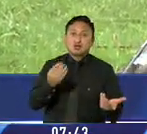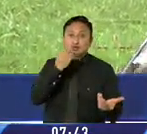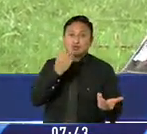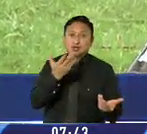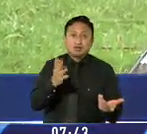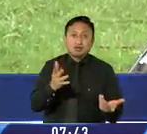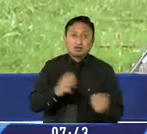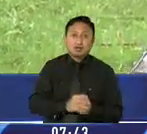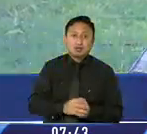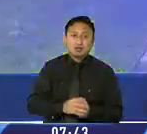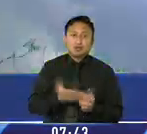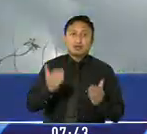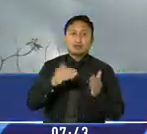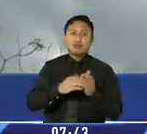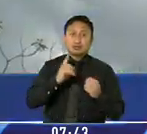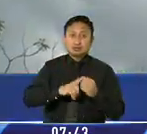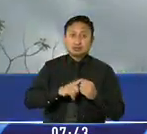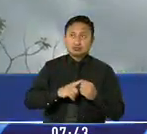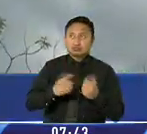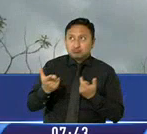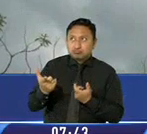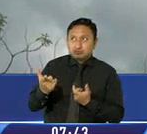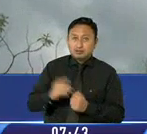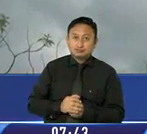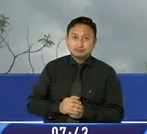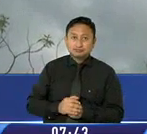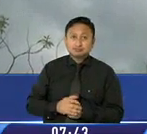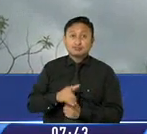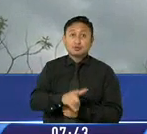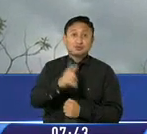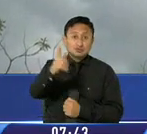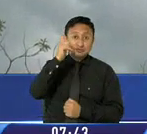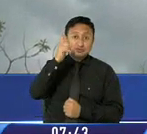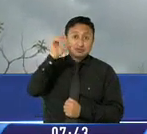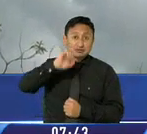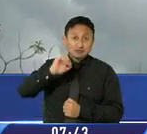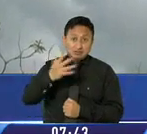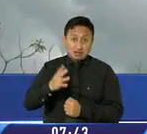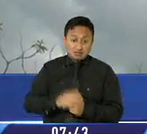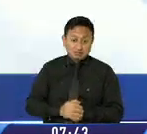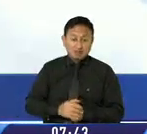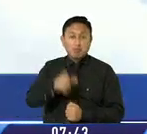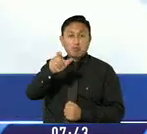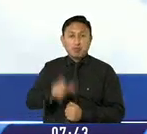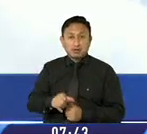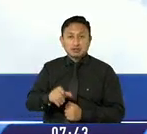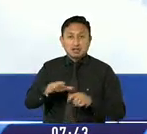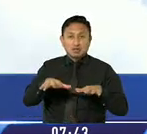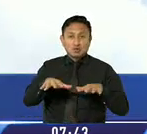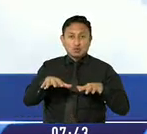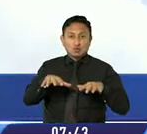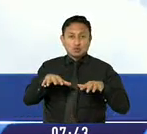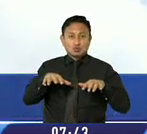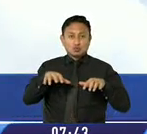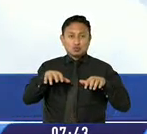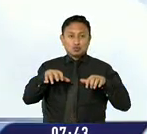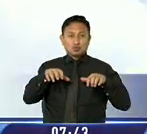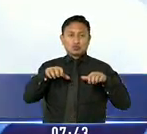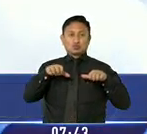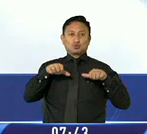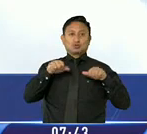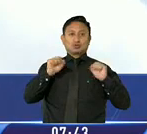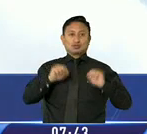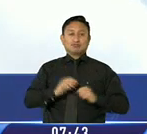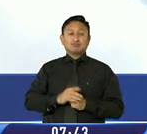¿Comida? ¿De dónde? Pero nuevamente la falta de liderazgo hizo que poco a poco las personas abandonen sus trincheras, dando paso